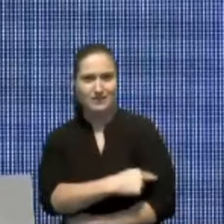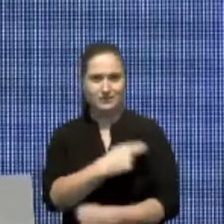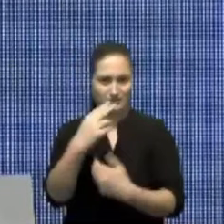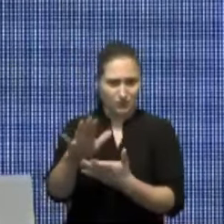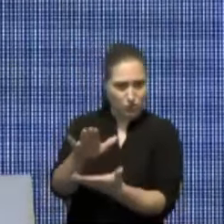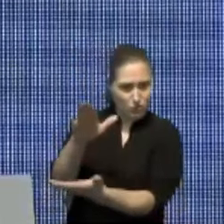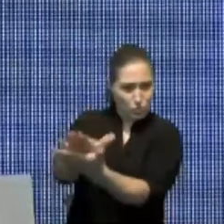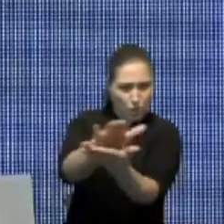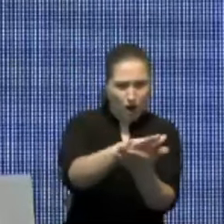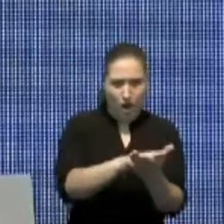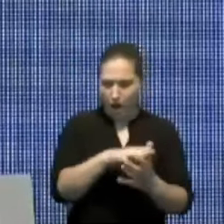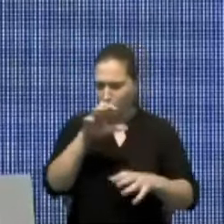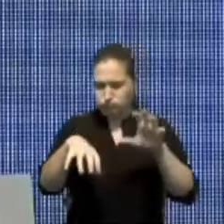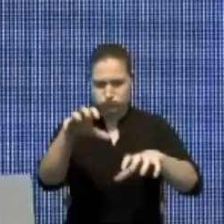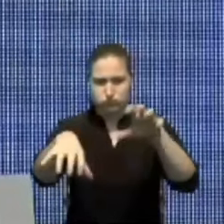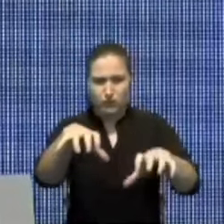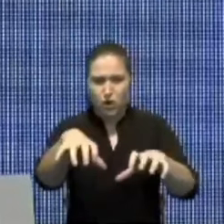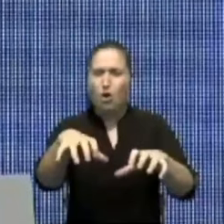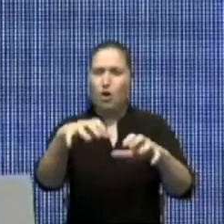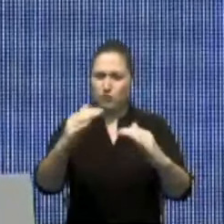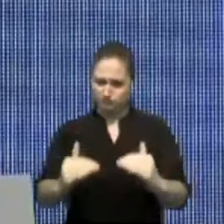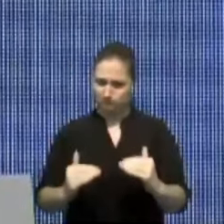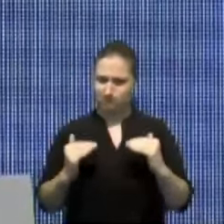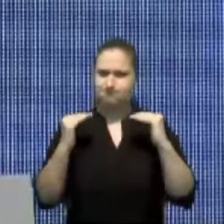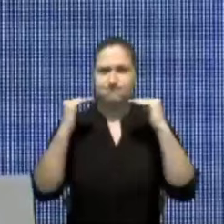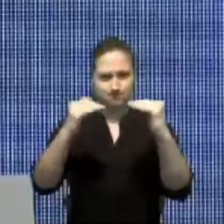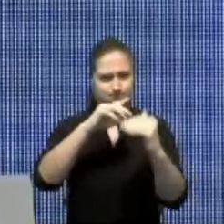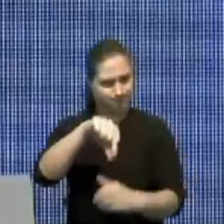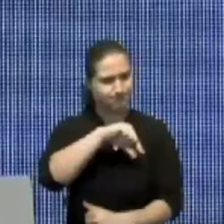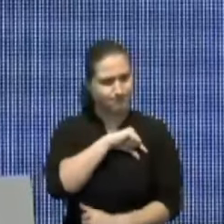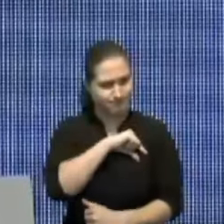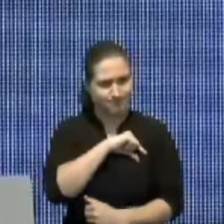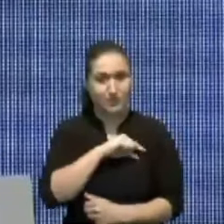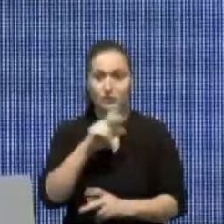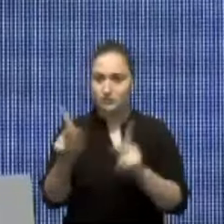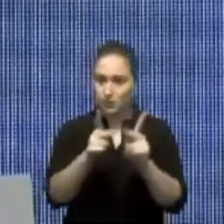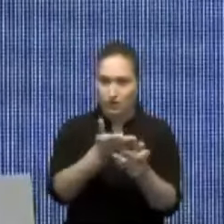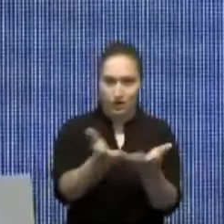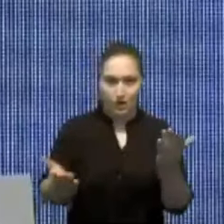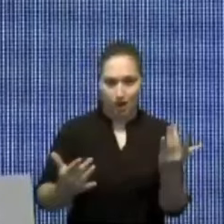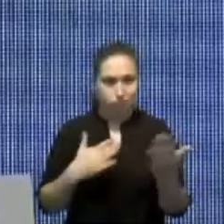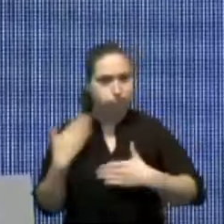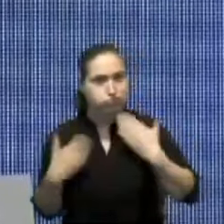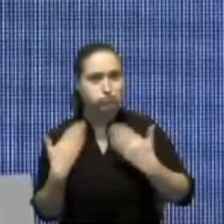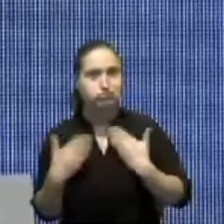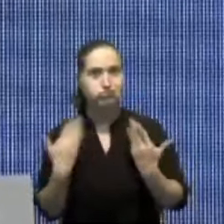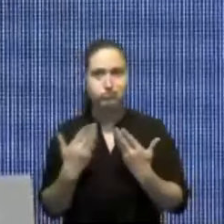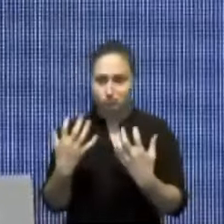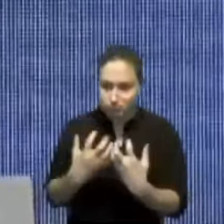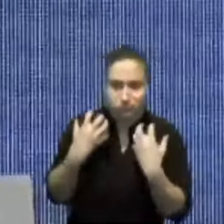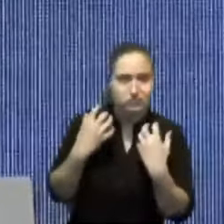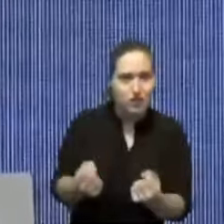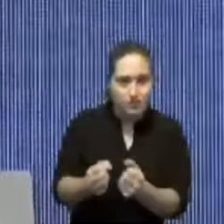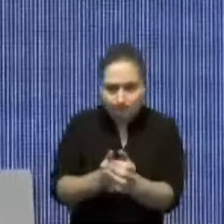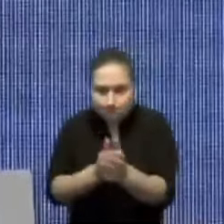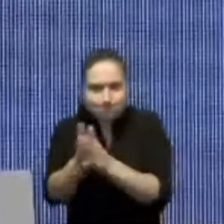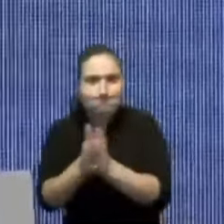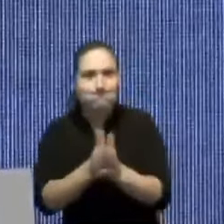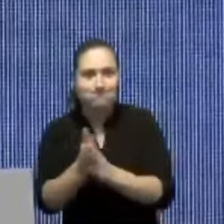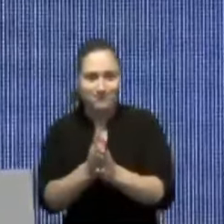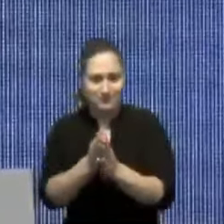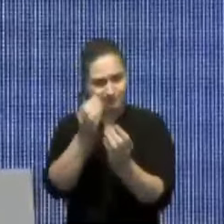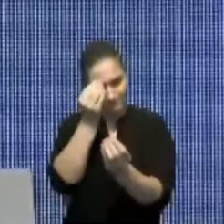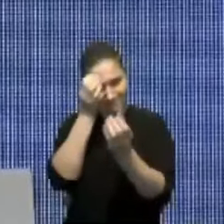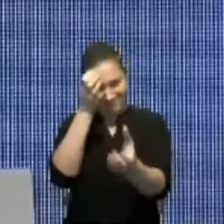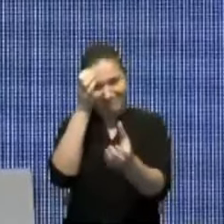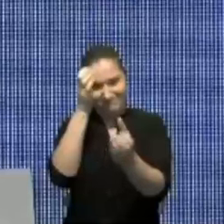de la mejor calidad posible. Un país de gente alegre, saludable, productiva y preparada